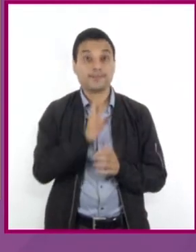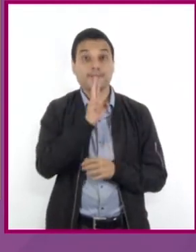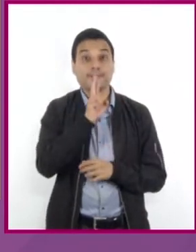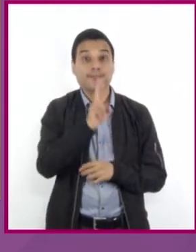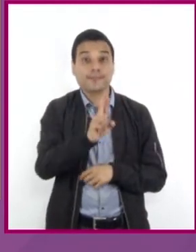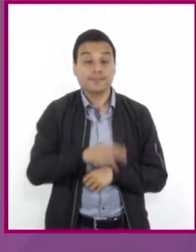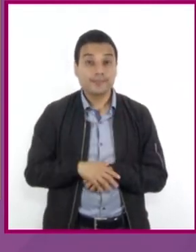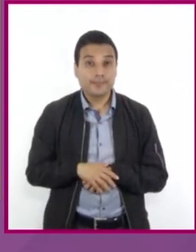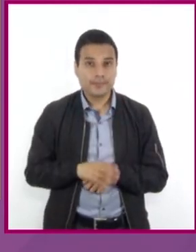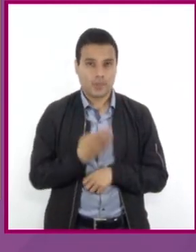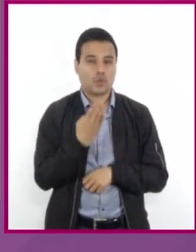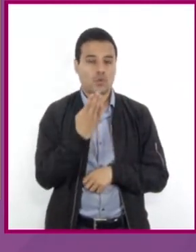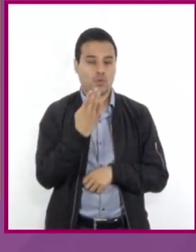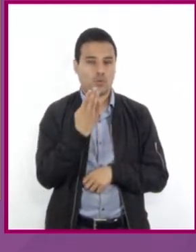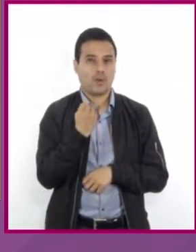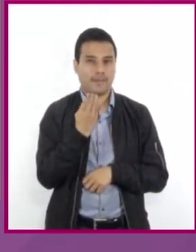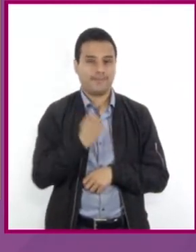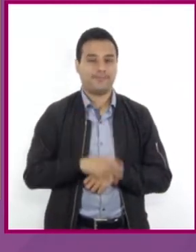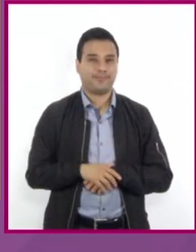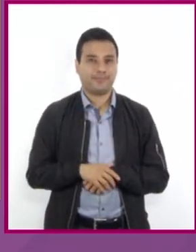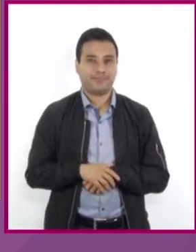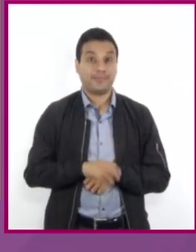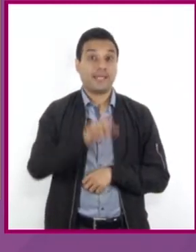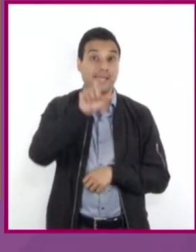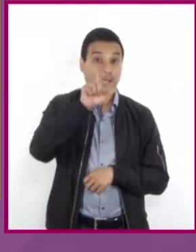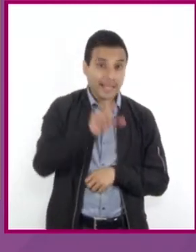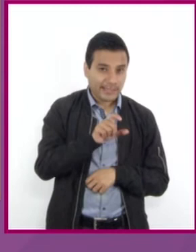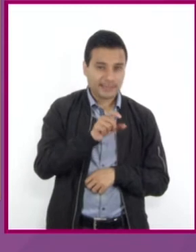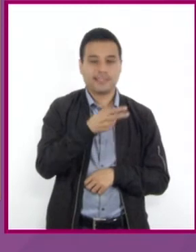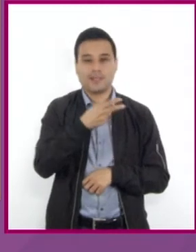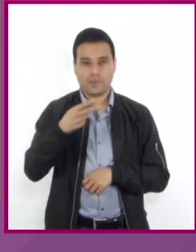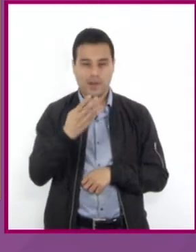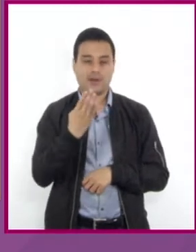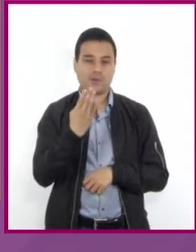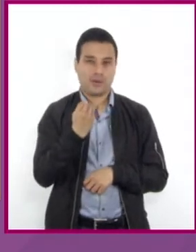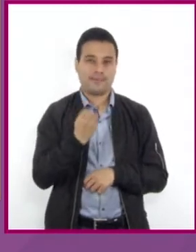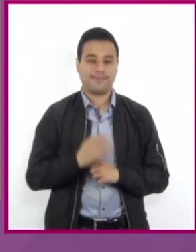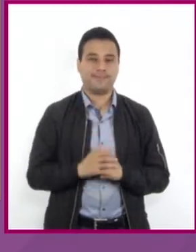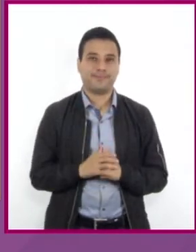el valor de la incógnita X, que es igual a 9.